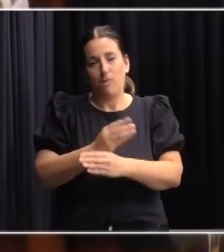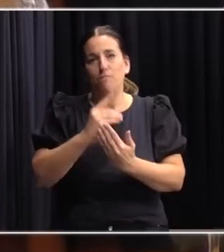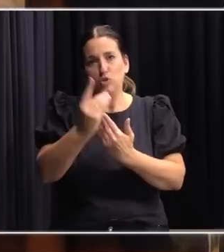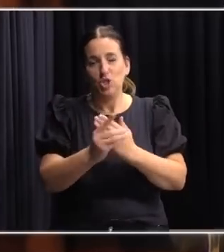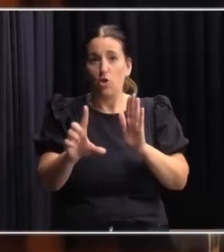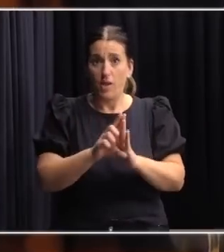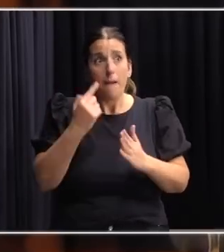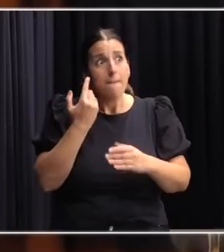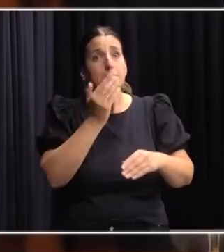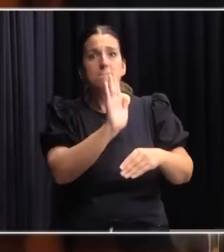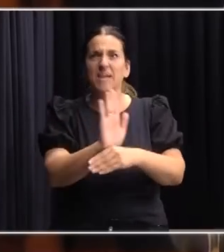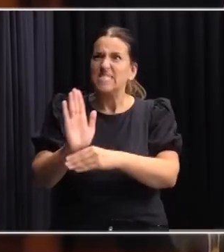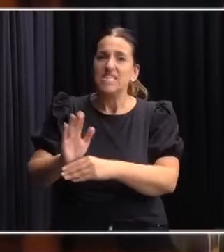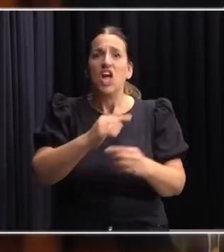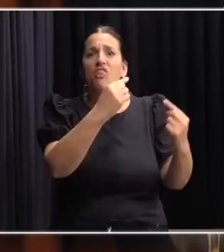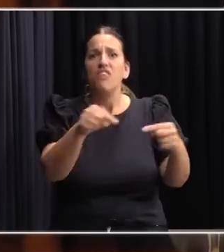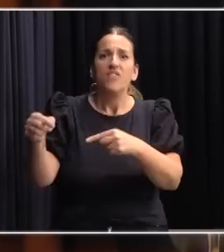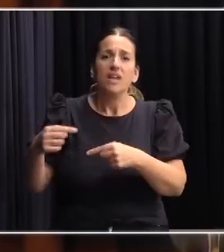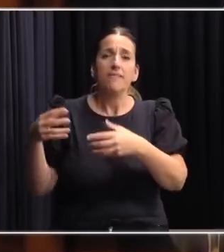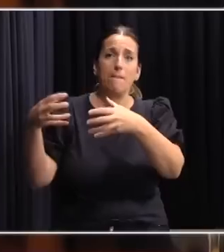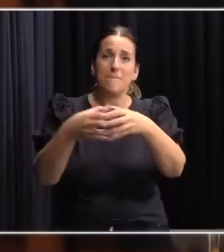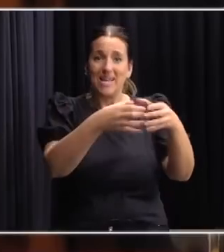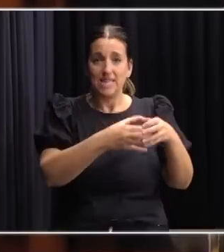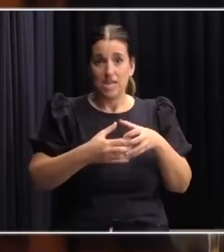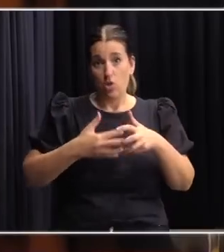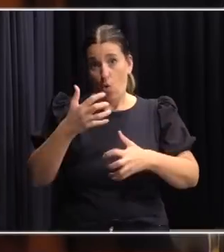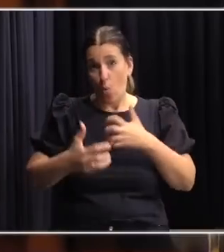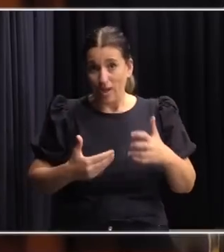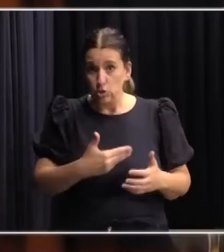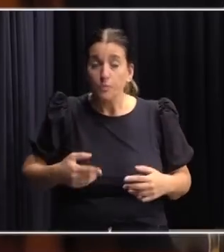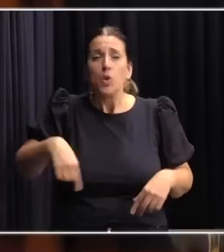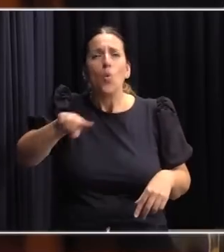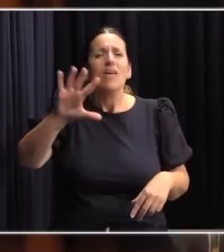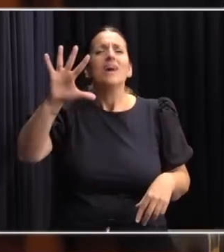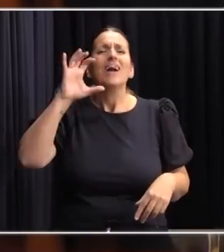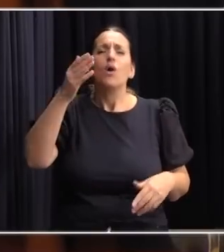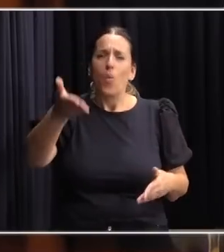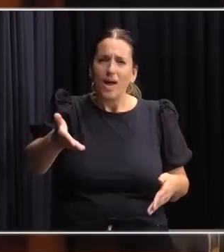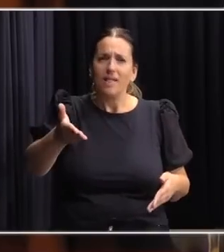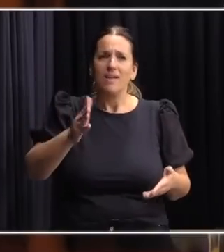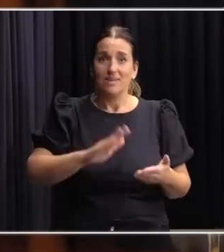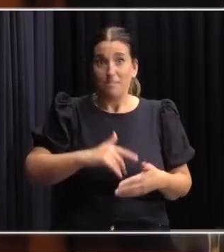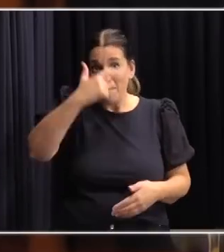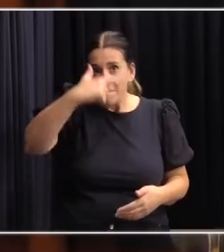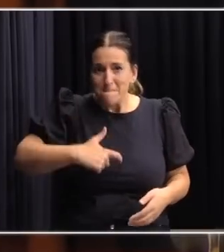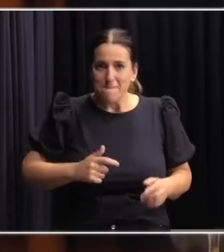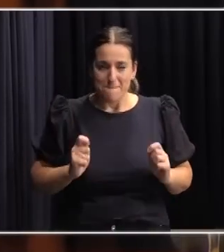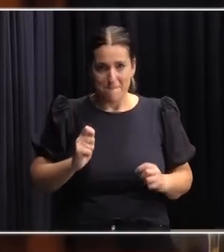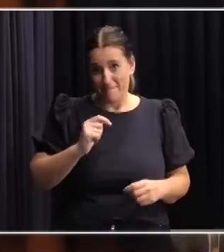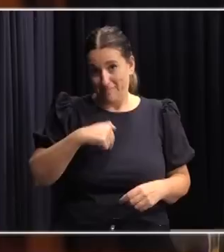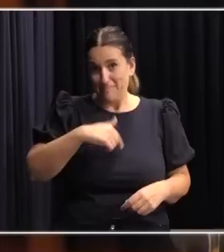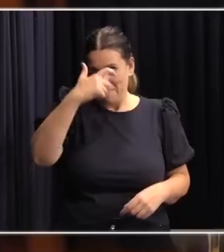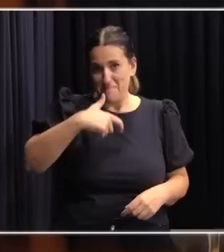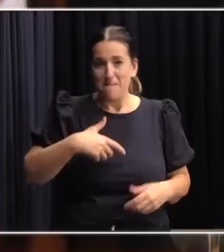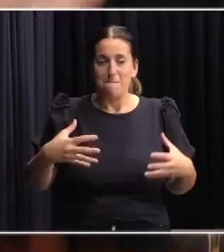presentado a cada uno de los partidos de la coalición, y ustedes recordarán, fue presentado por quien habla, y